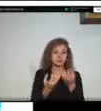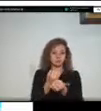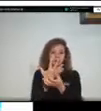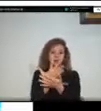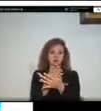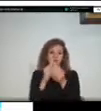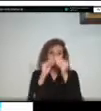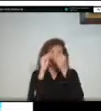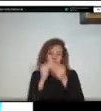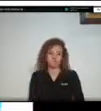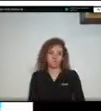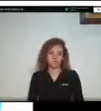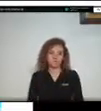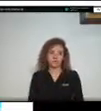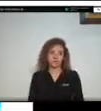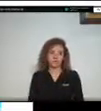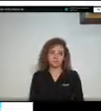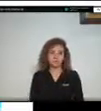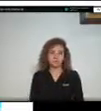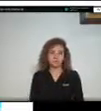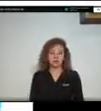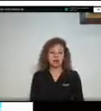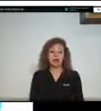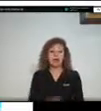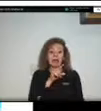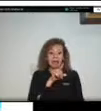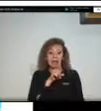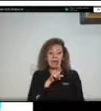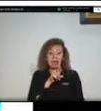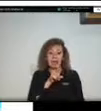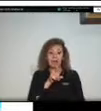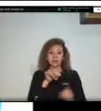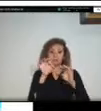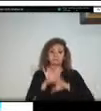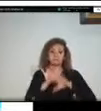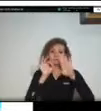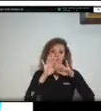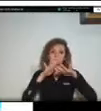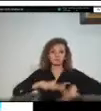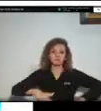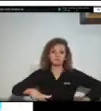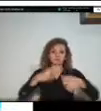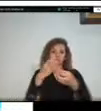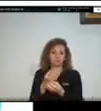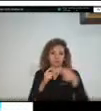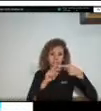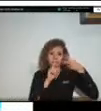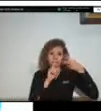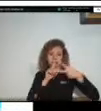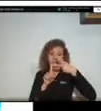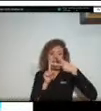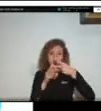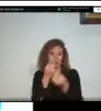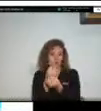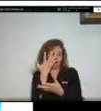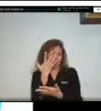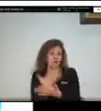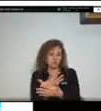pues se ha hecho una construcción de iques perimetrales precisamente para reforzar esas márgenes que se encuentran